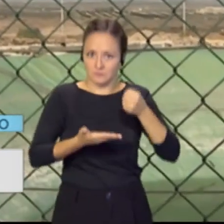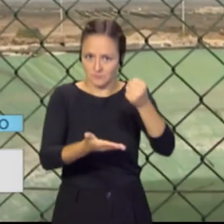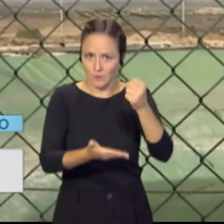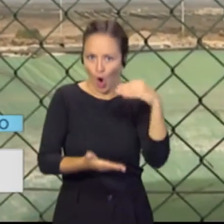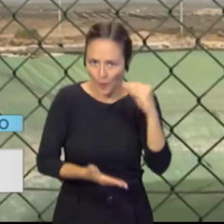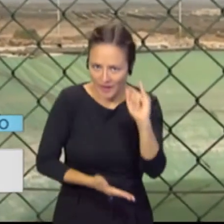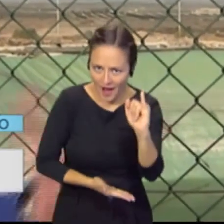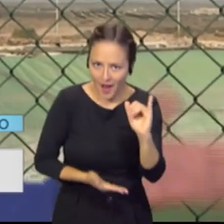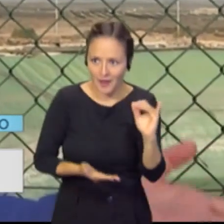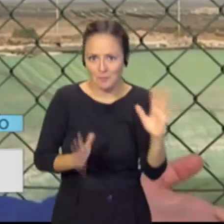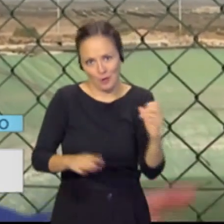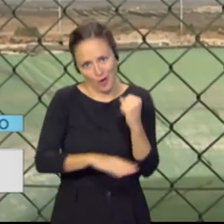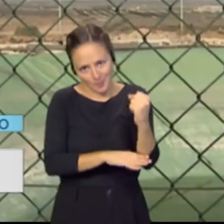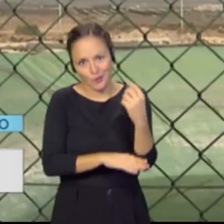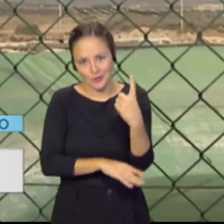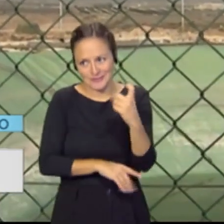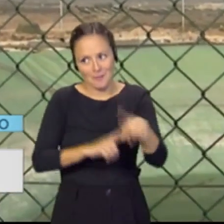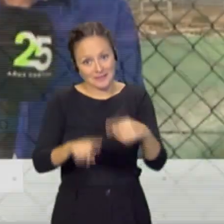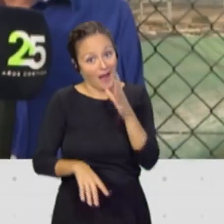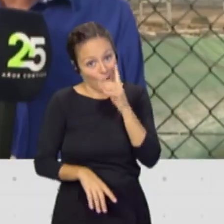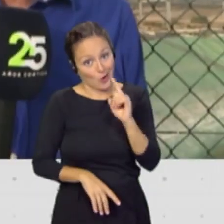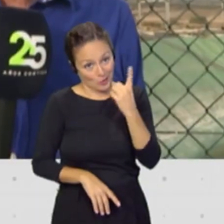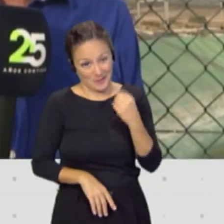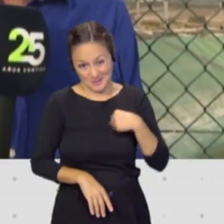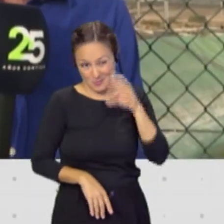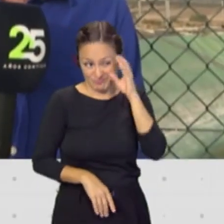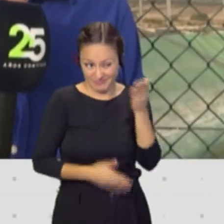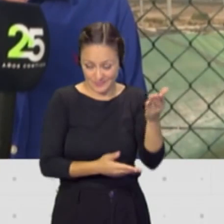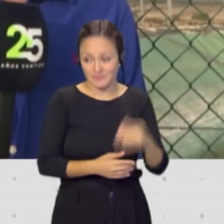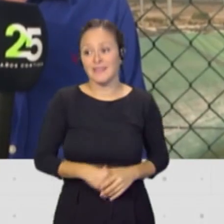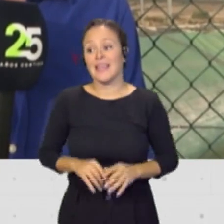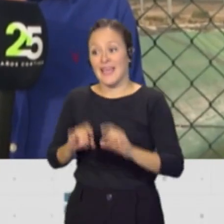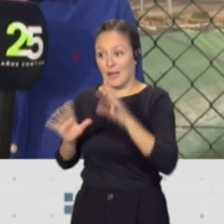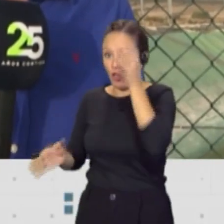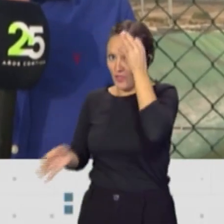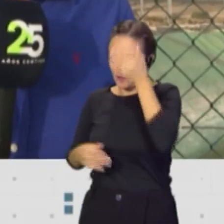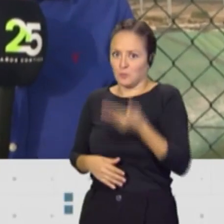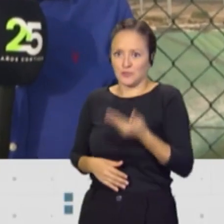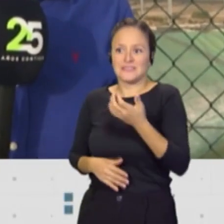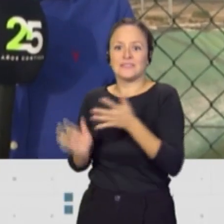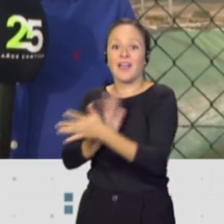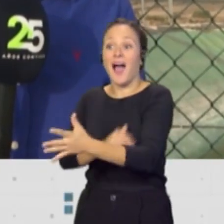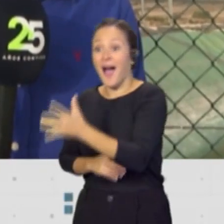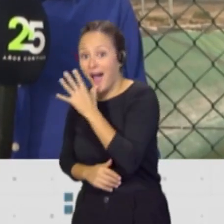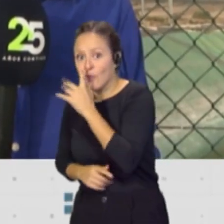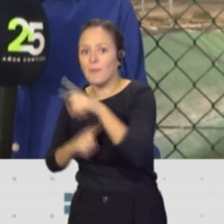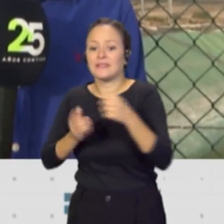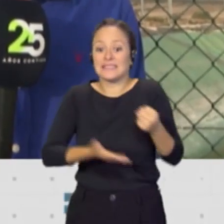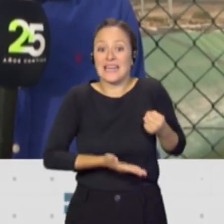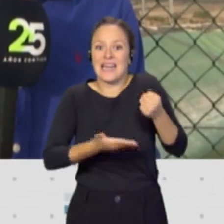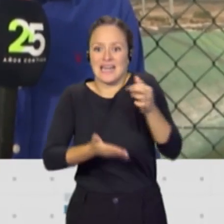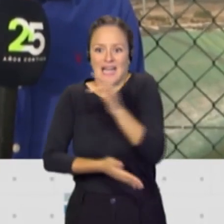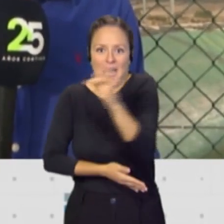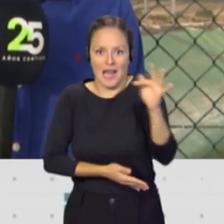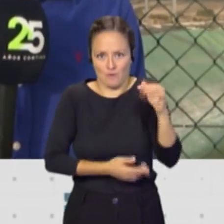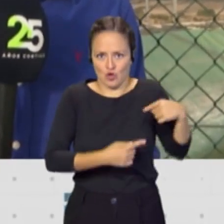necesitan apoyo y sobre todo agua, como bien han escuchado. Claro, ese dato también es importante, no solo necesitan agua, sino también relevo generacional, y lo